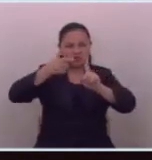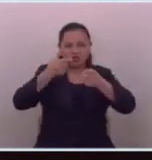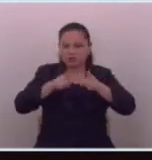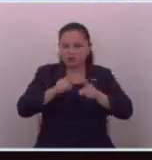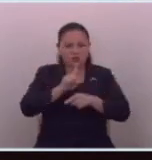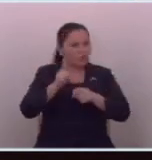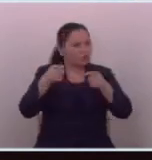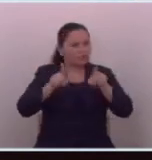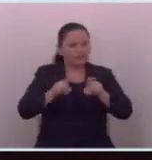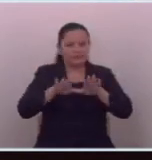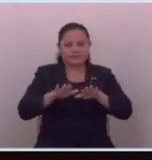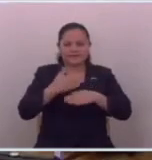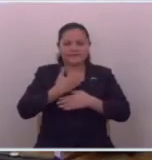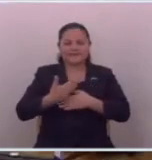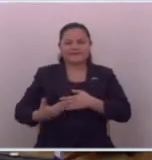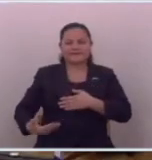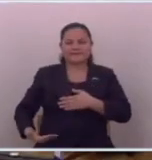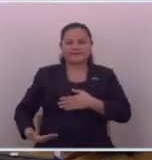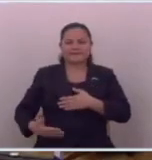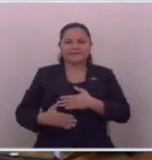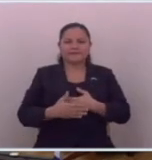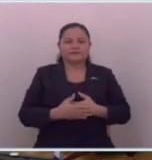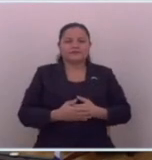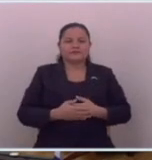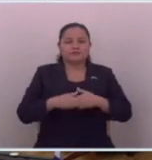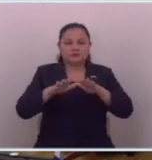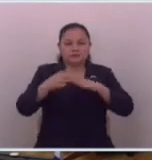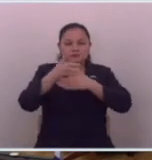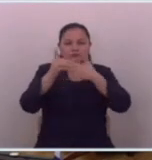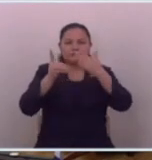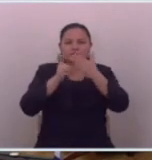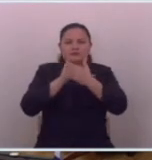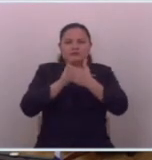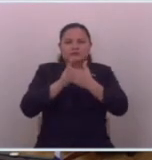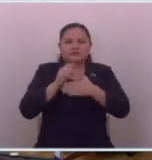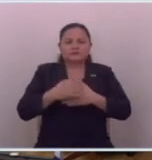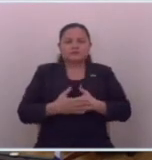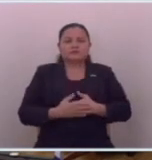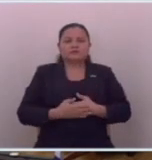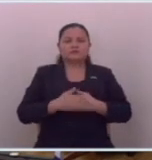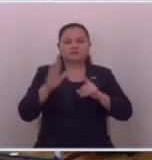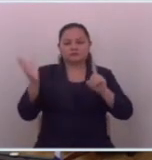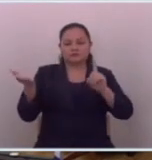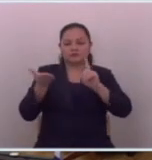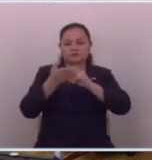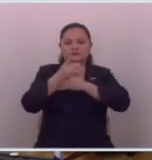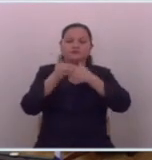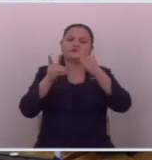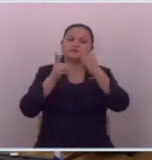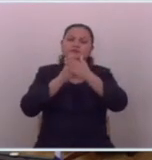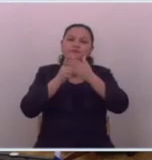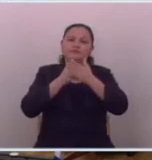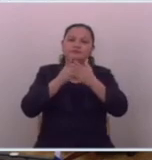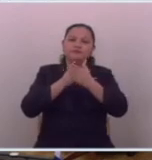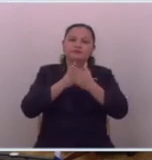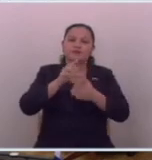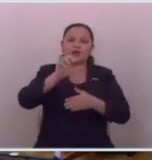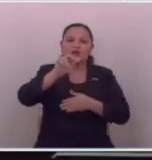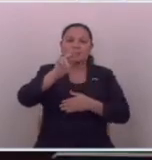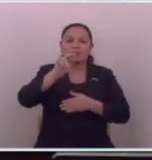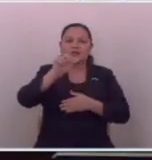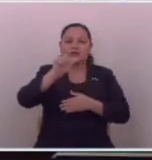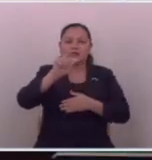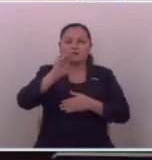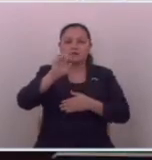muchas gracias presidente gracias diputado tiene la palabra la diputada Anabel